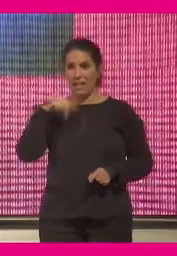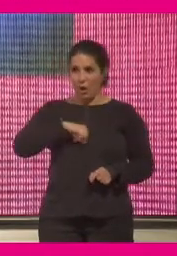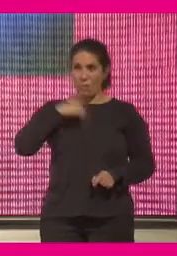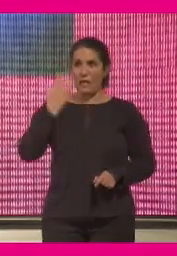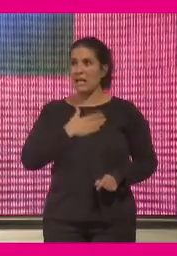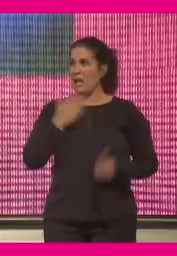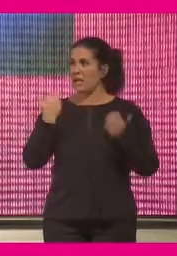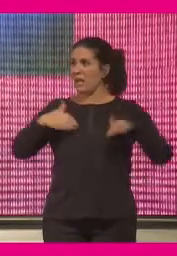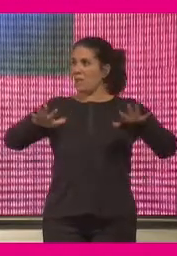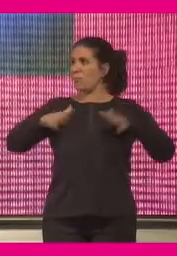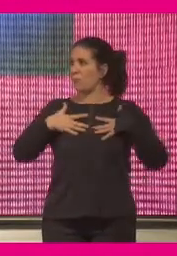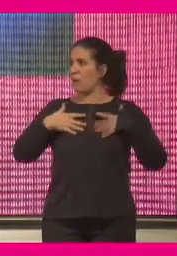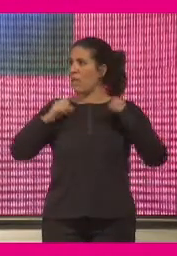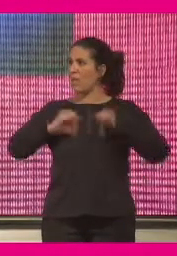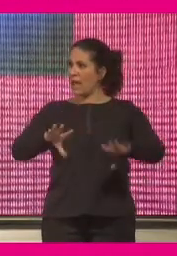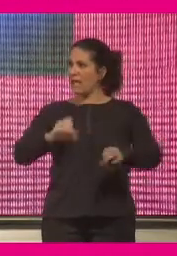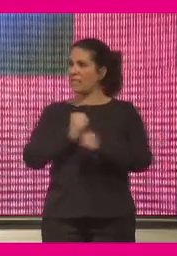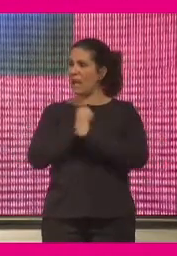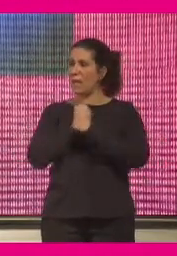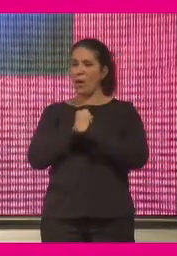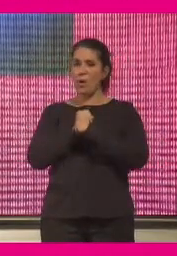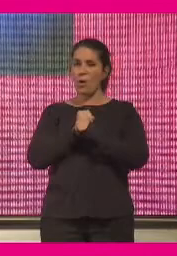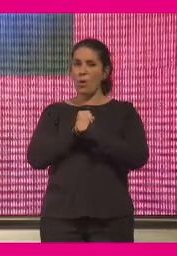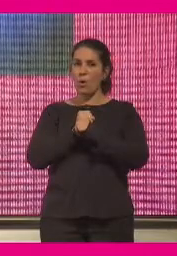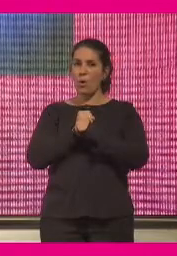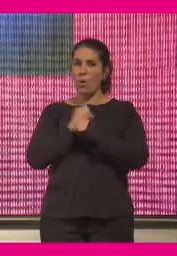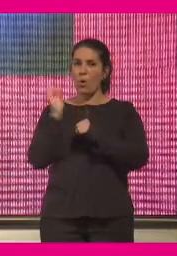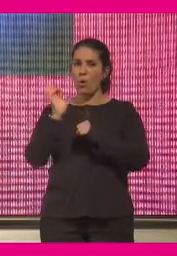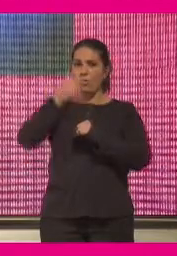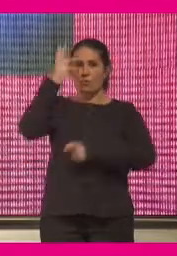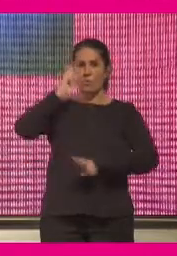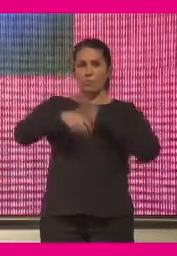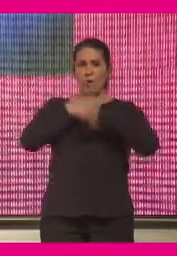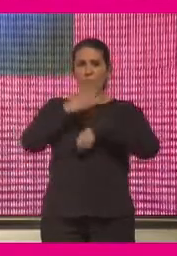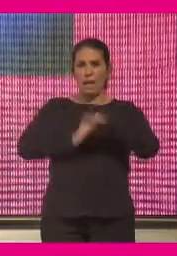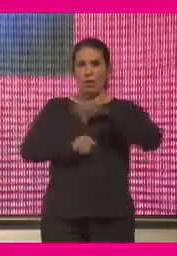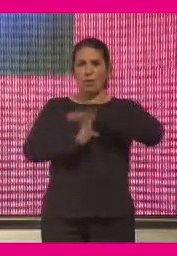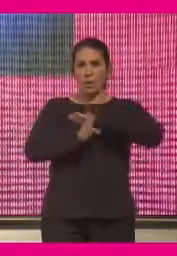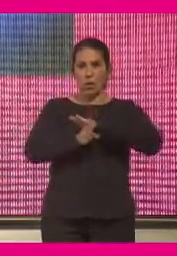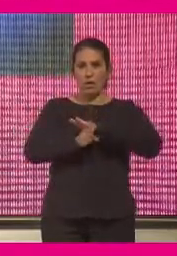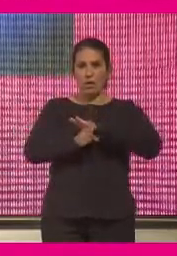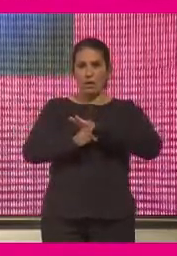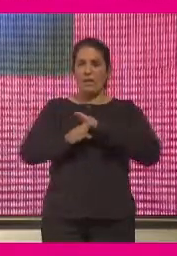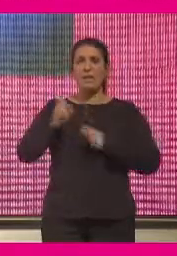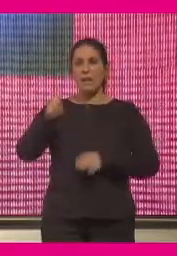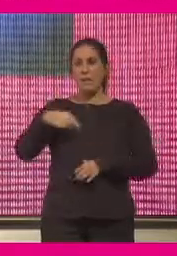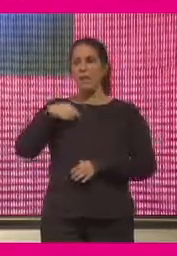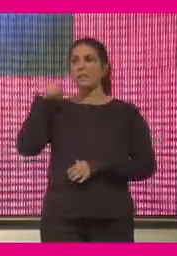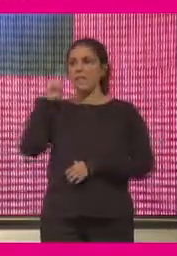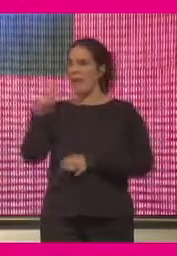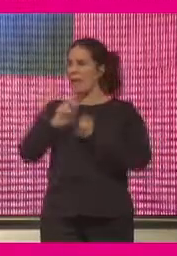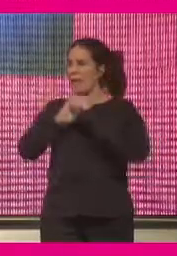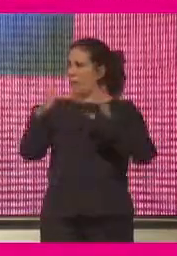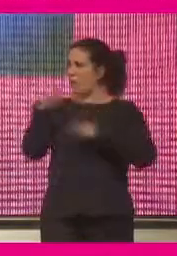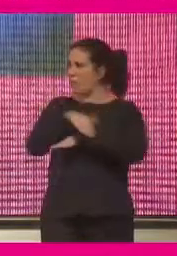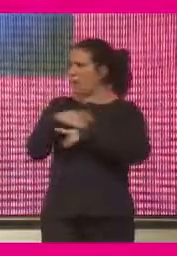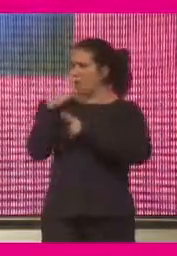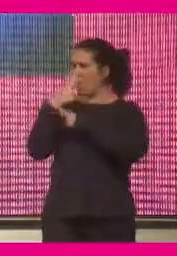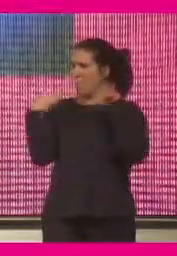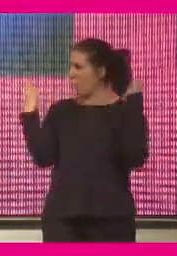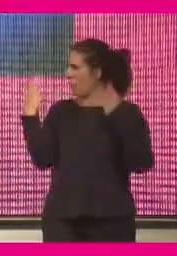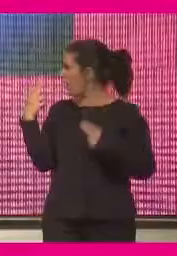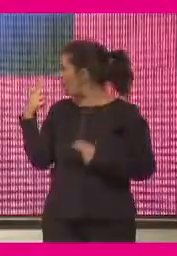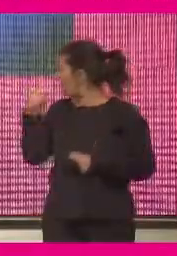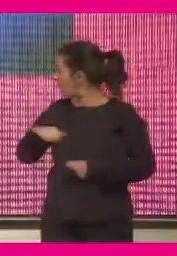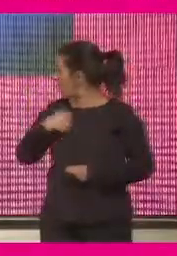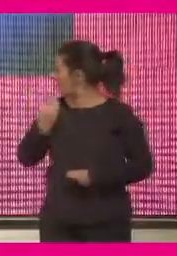han tenido que utilizar el teletrabajo para poder seguir esa actividad económica. También lo he visto yo en la administración pública. De la noche a